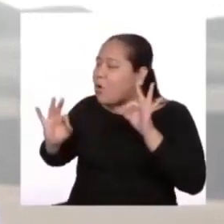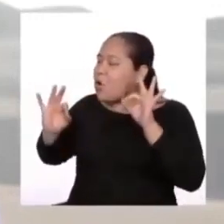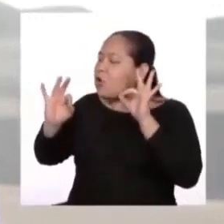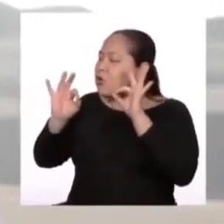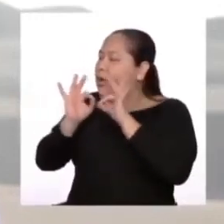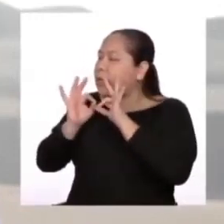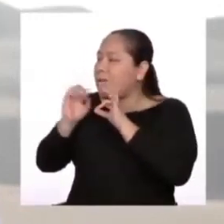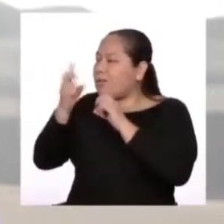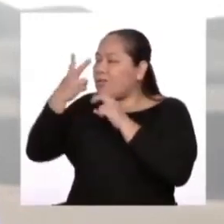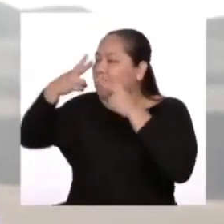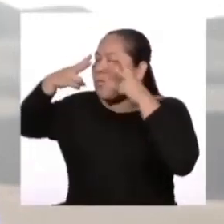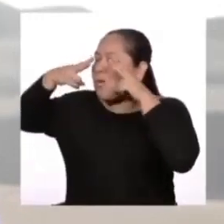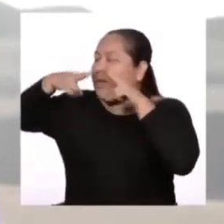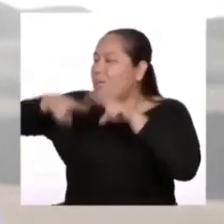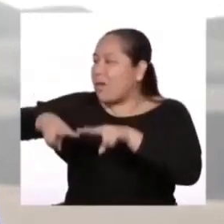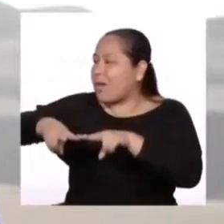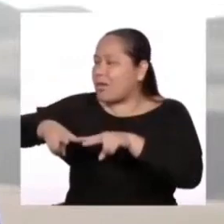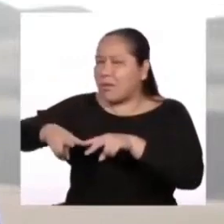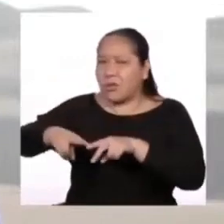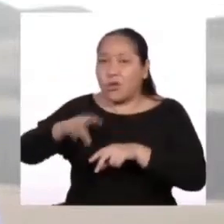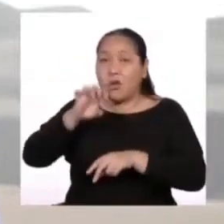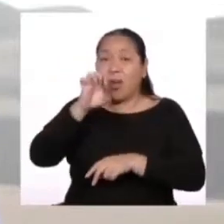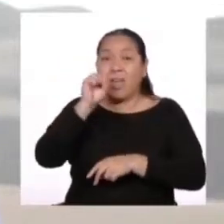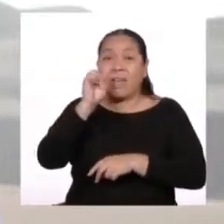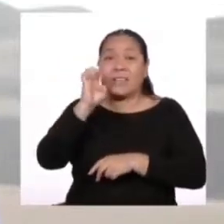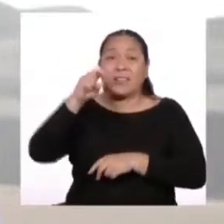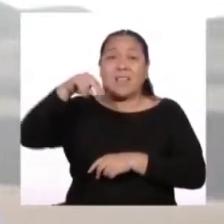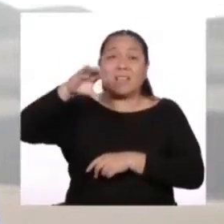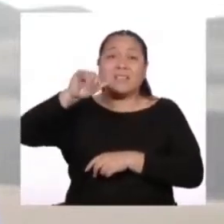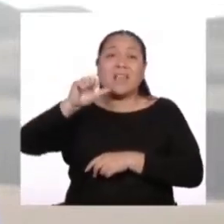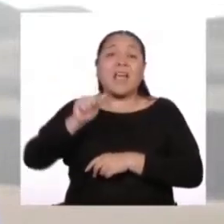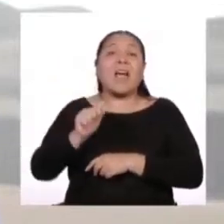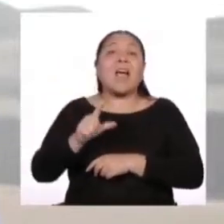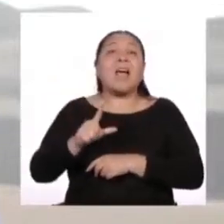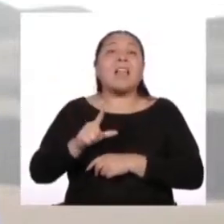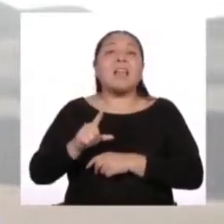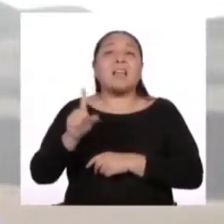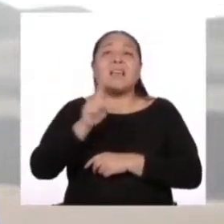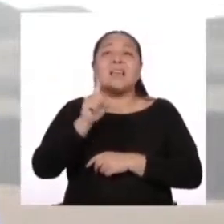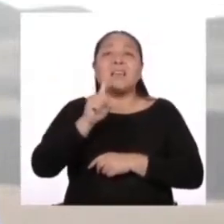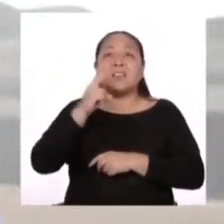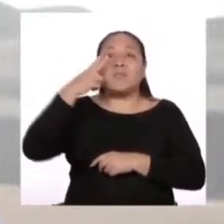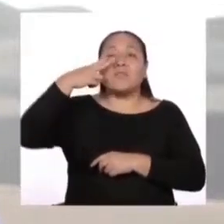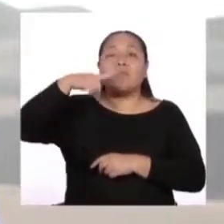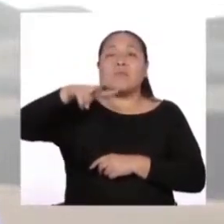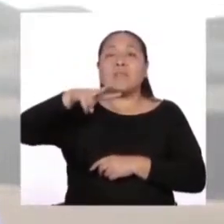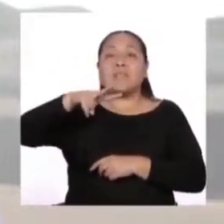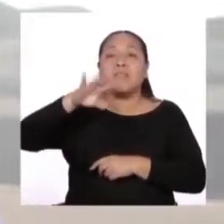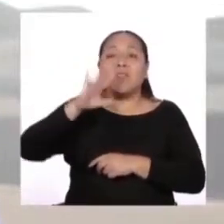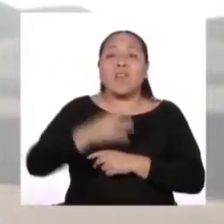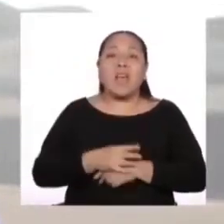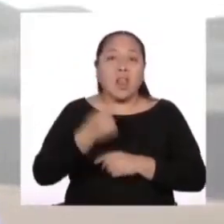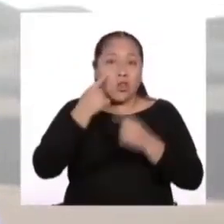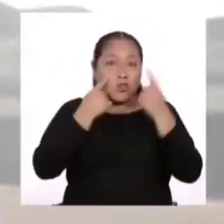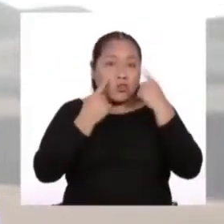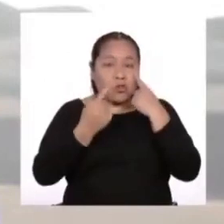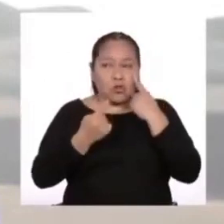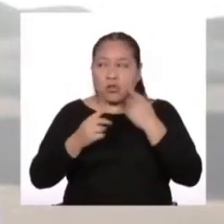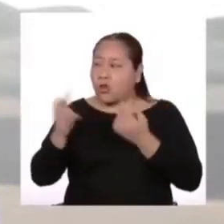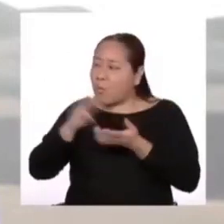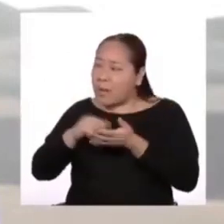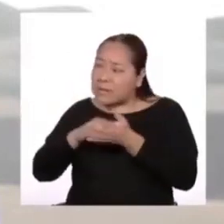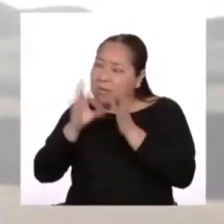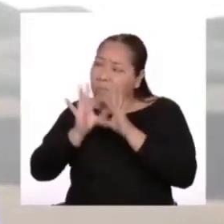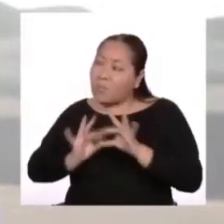Lo esencial es invisible a los ojos. Lo que hace más importante a tu rosa es el tiempo que tú